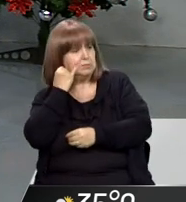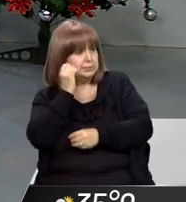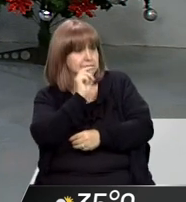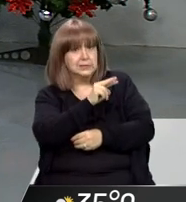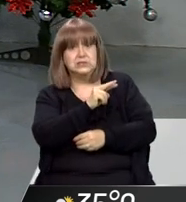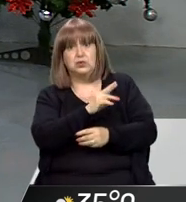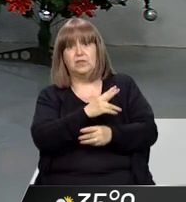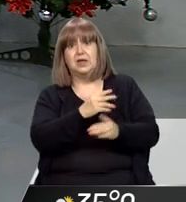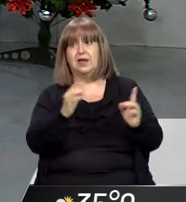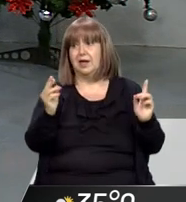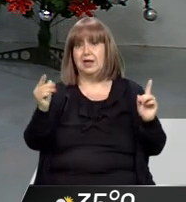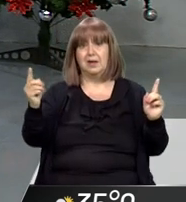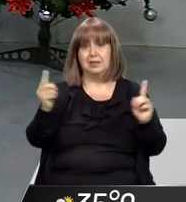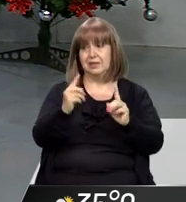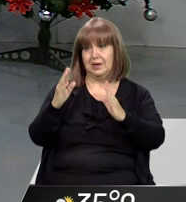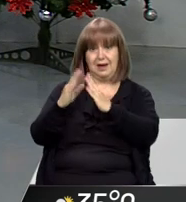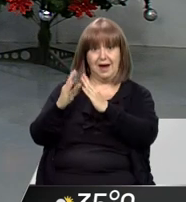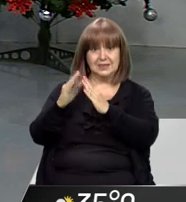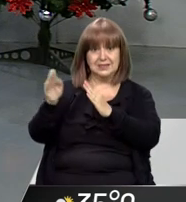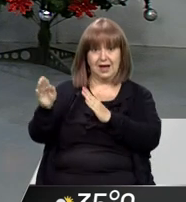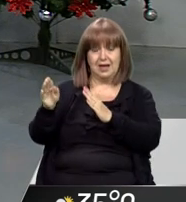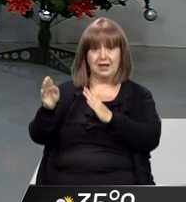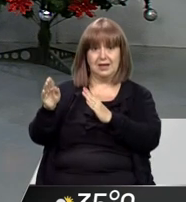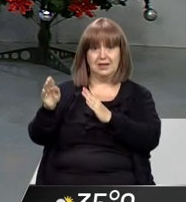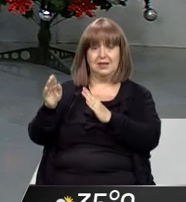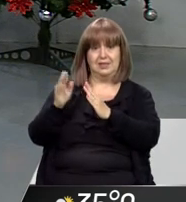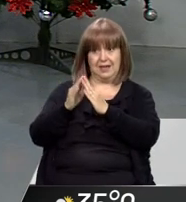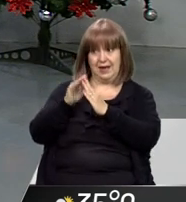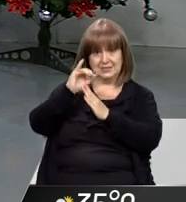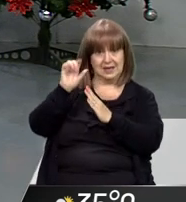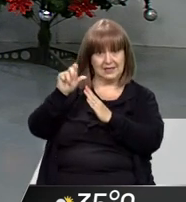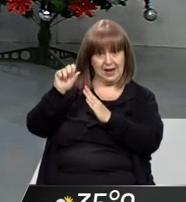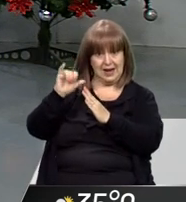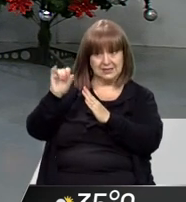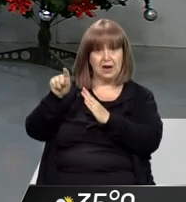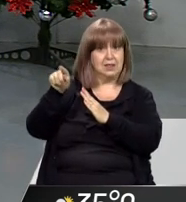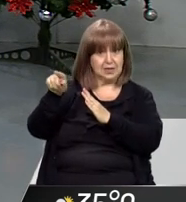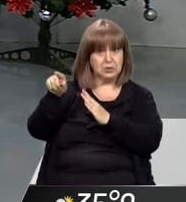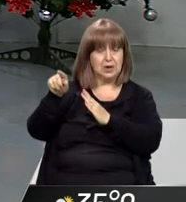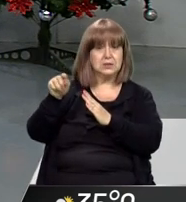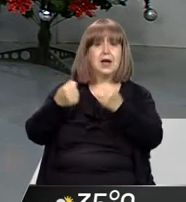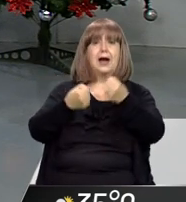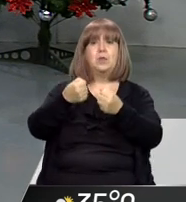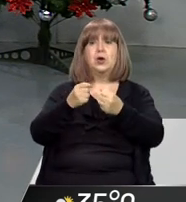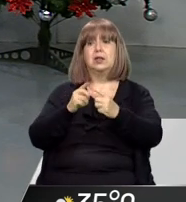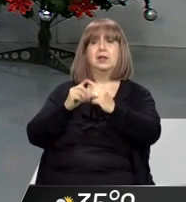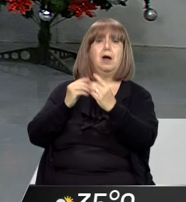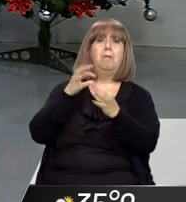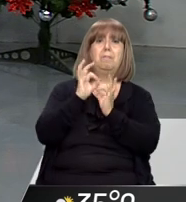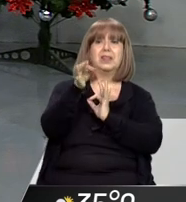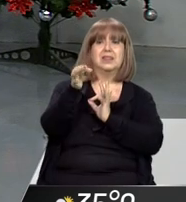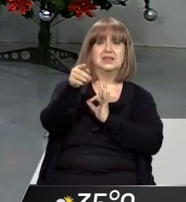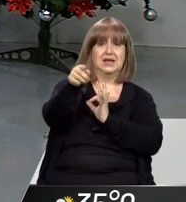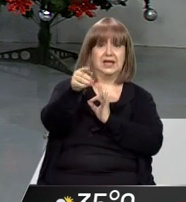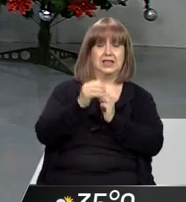a muy pocos kilómetros de la casa de Salazar. Y bueno, eso fue el día